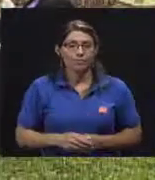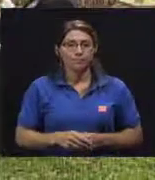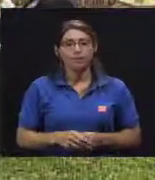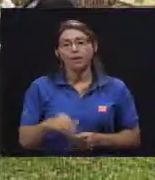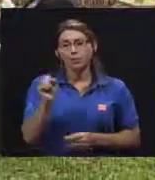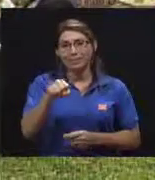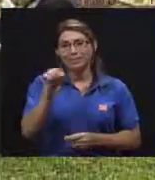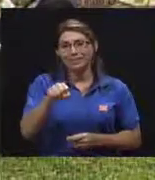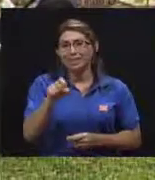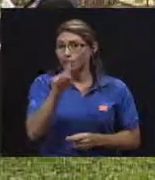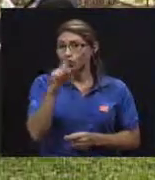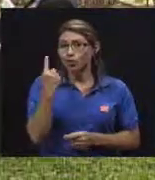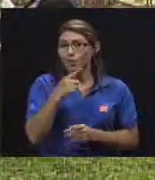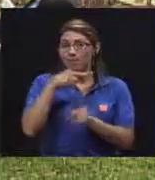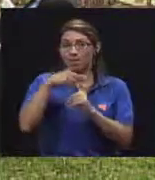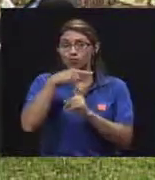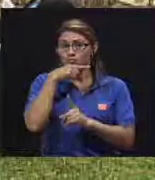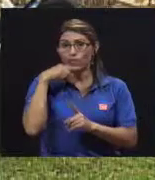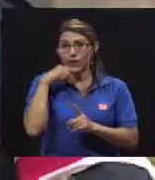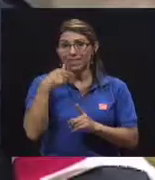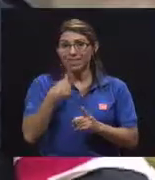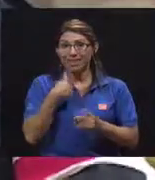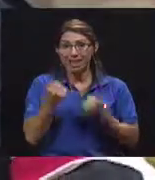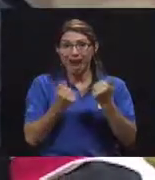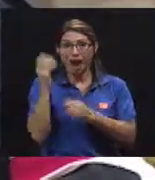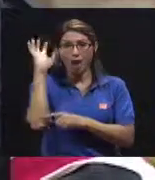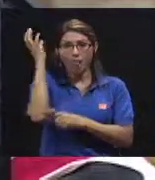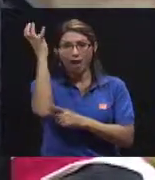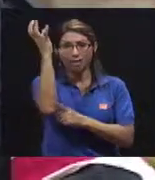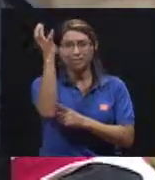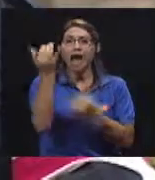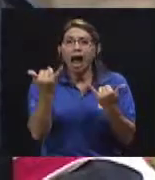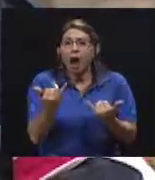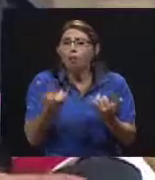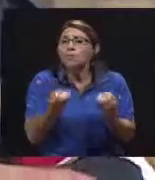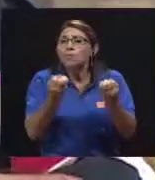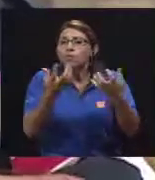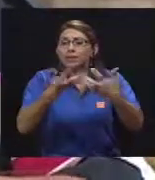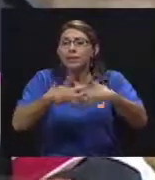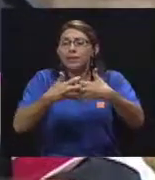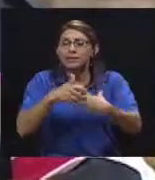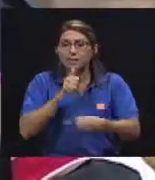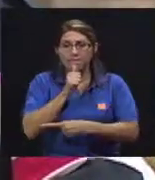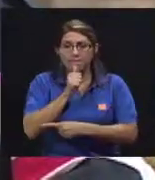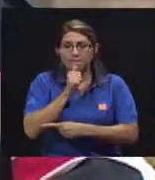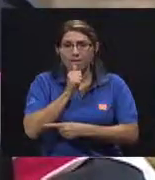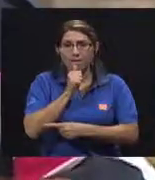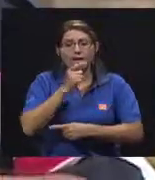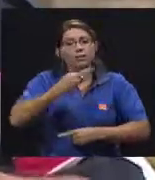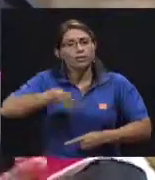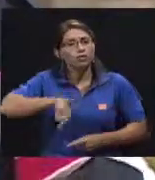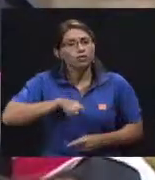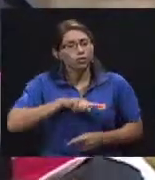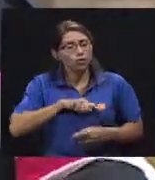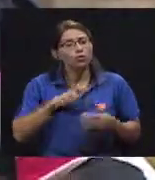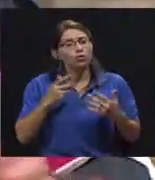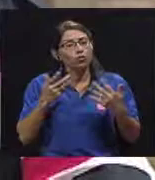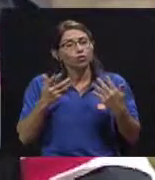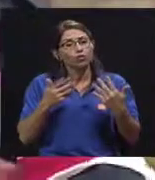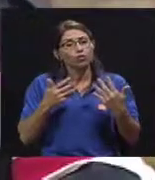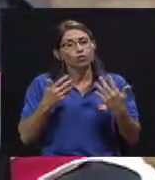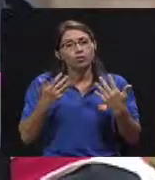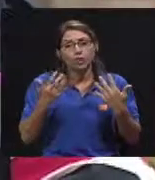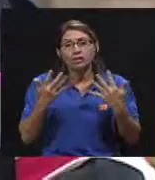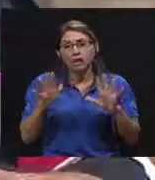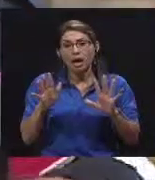ambulancias, ahora hay mucha empresa privada. Nosotros incluso, se está, bueno, como lo dice Osvaldo, ya hay lineamientos que dicen